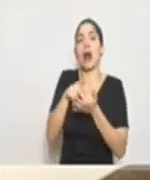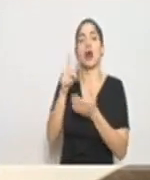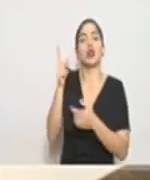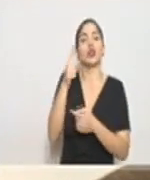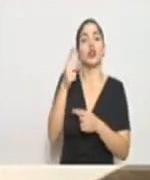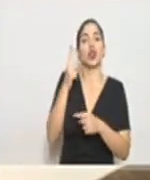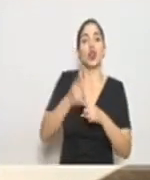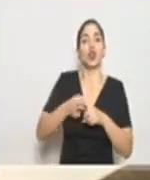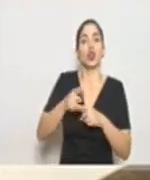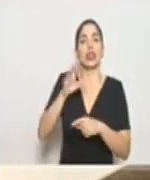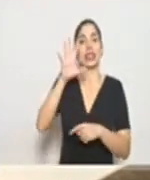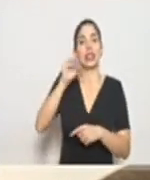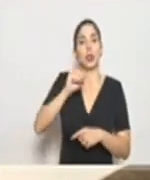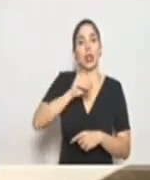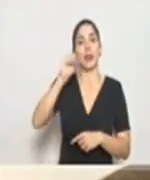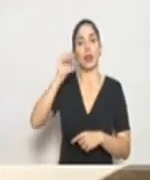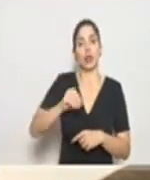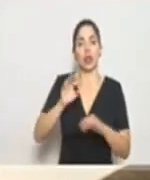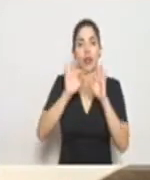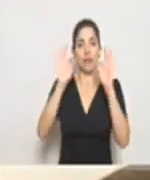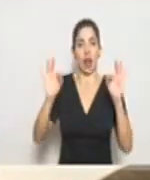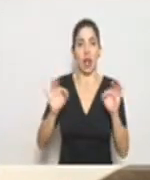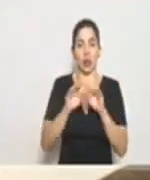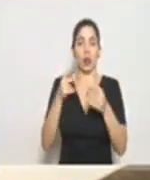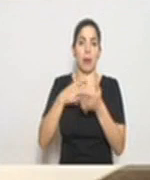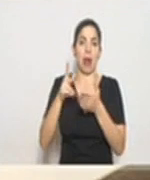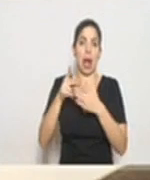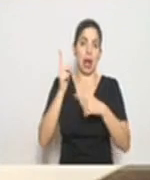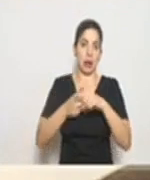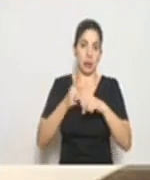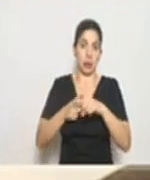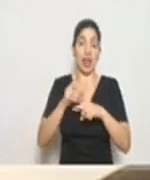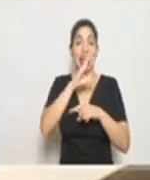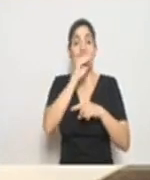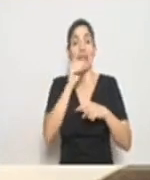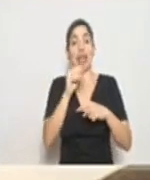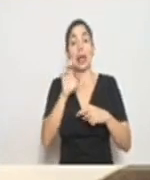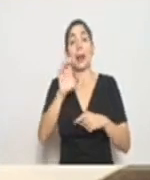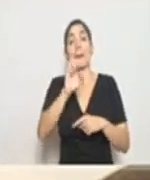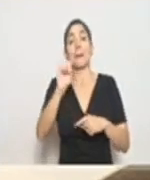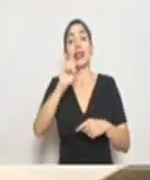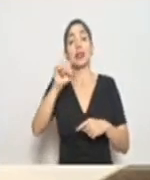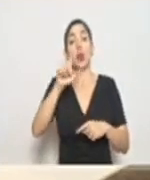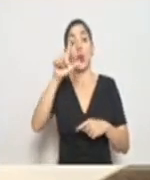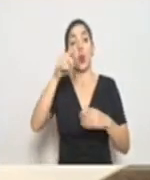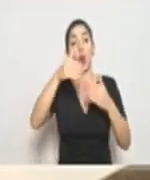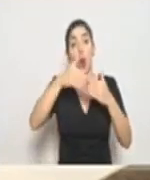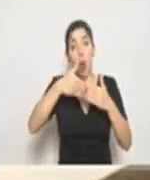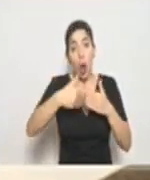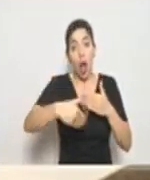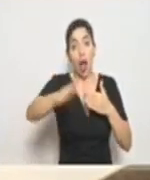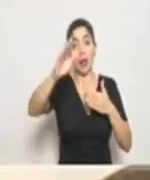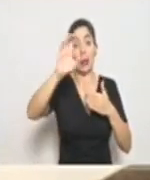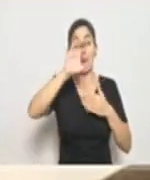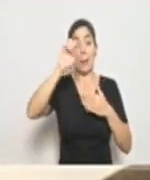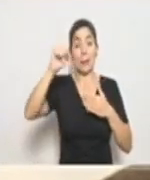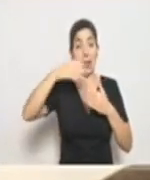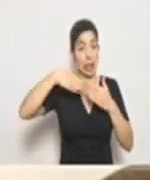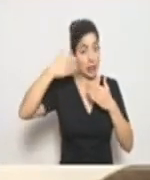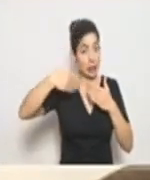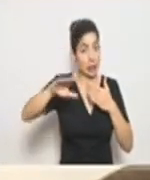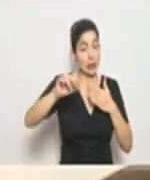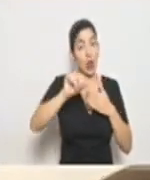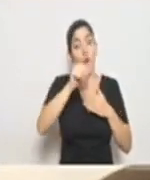50% de su factura eléctrica y financiar a partir del mes de julio y por el resto de los meses del año